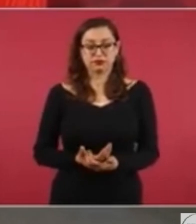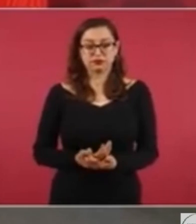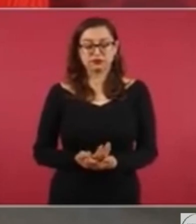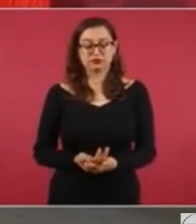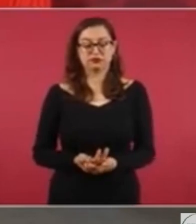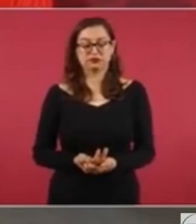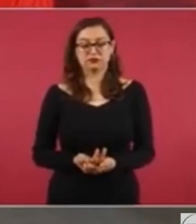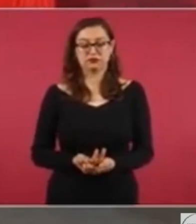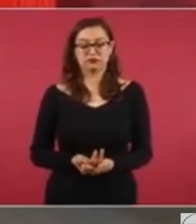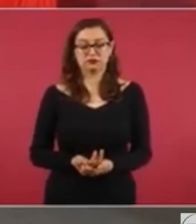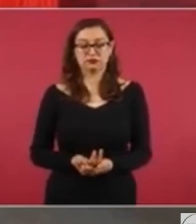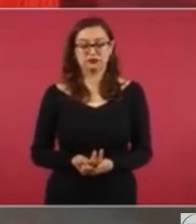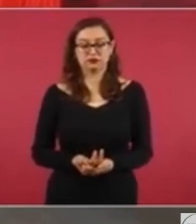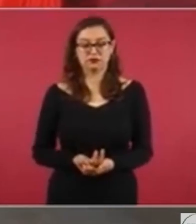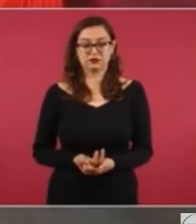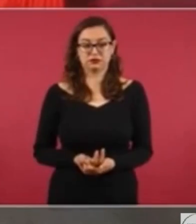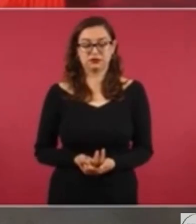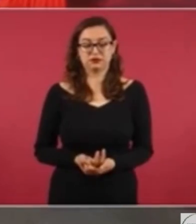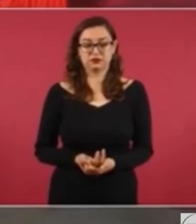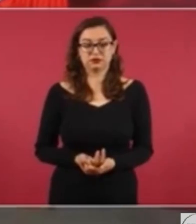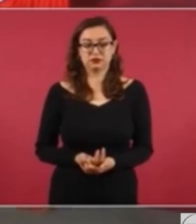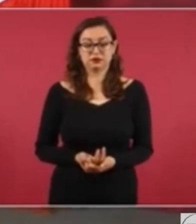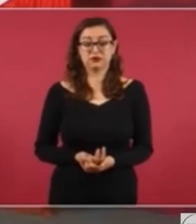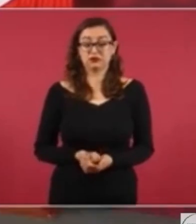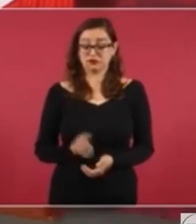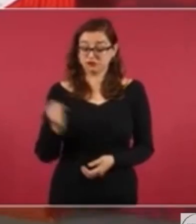sino porque intervenimos,